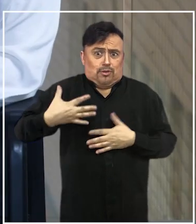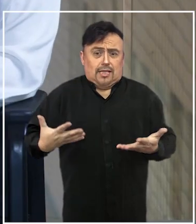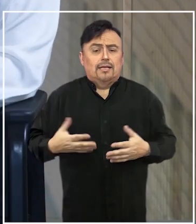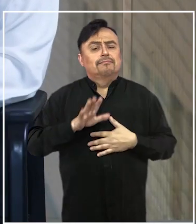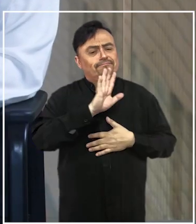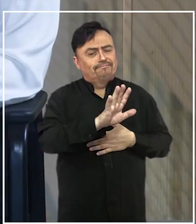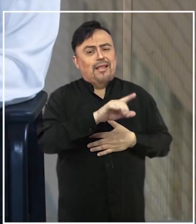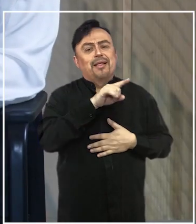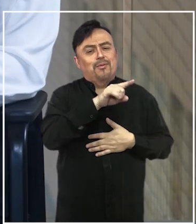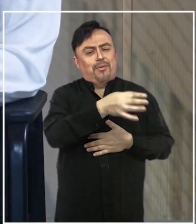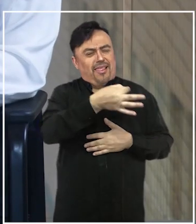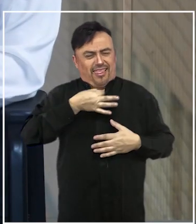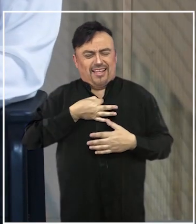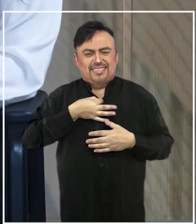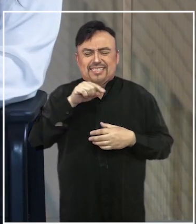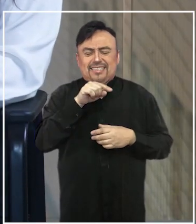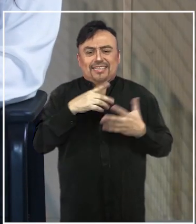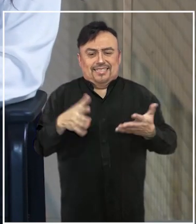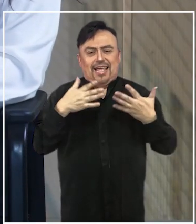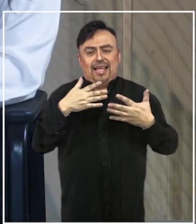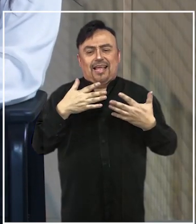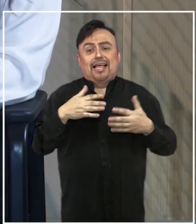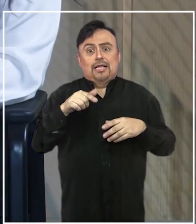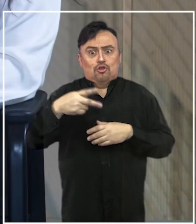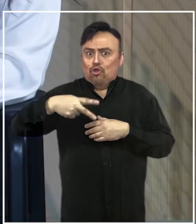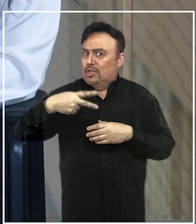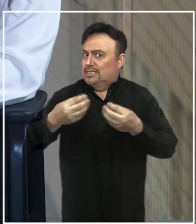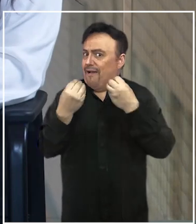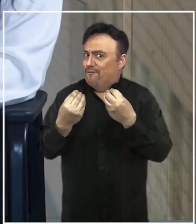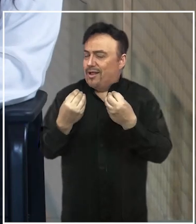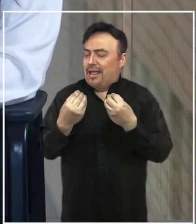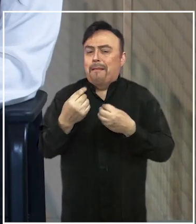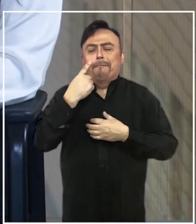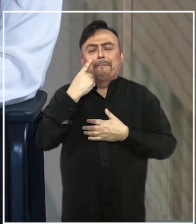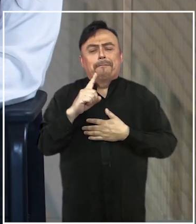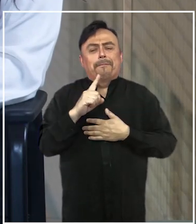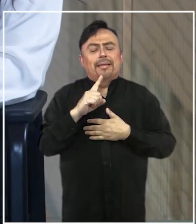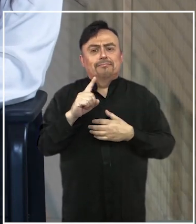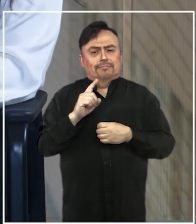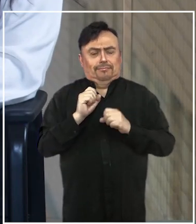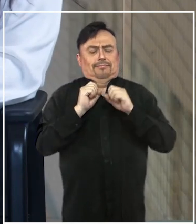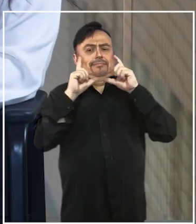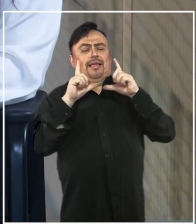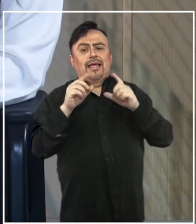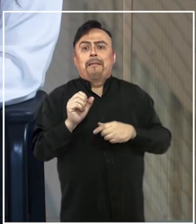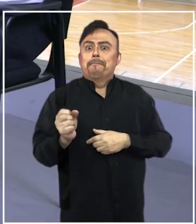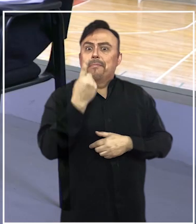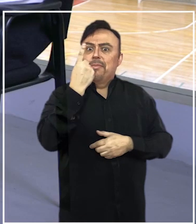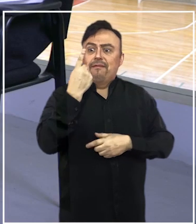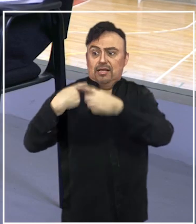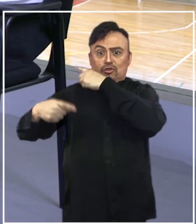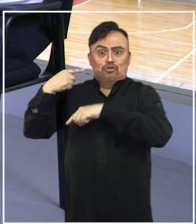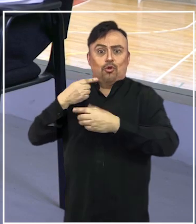Y siendo usted, ya lo mencionaba, esto es una excelente noticia, pero llama la atención porque es primera vez en la historia de